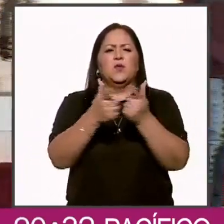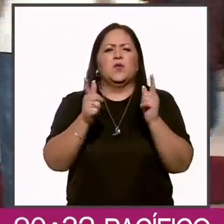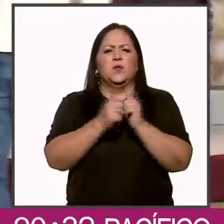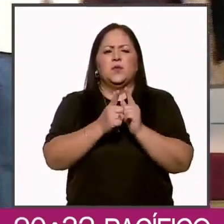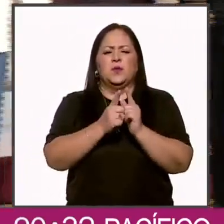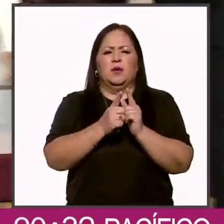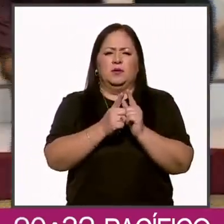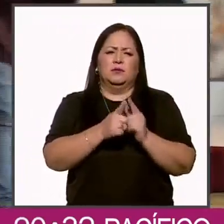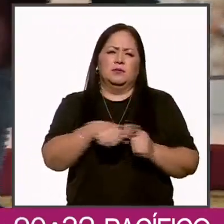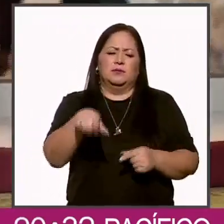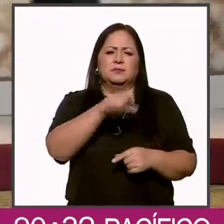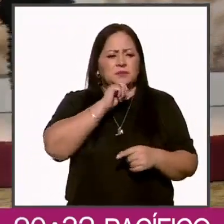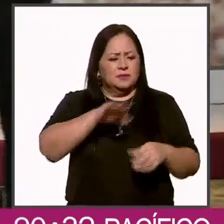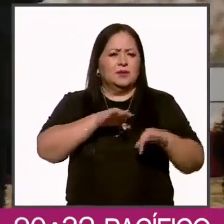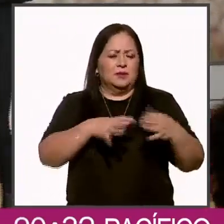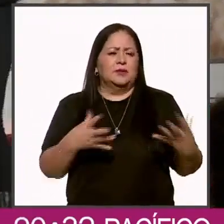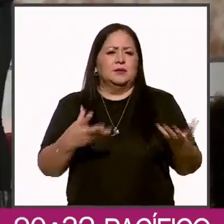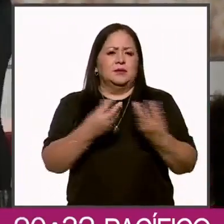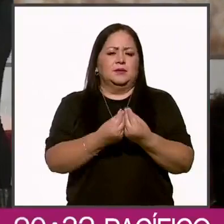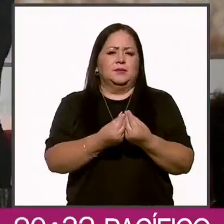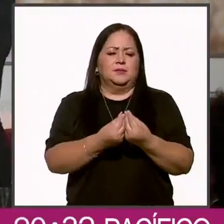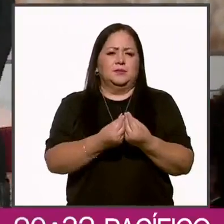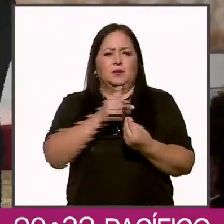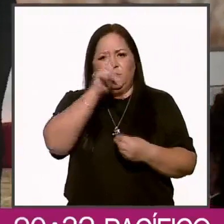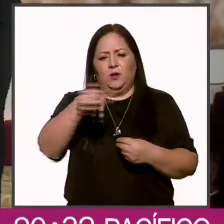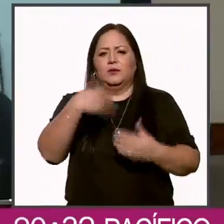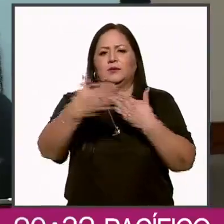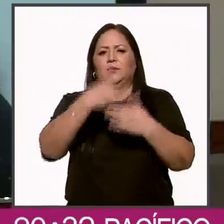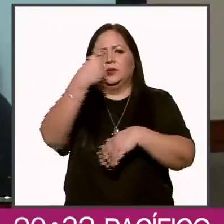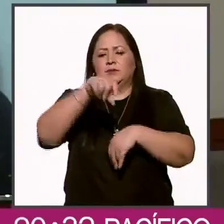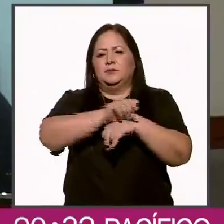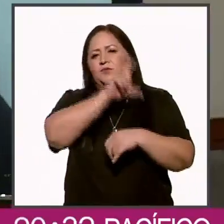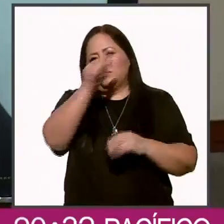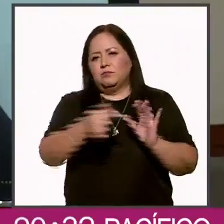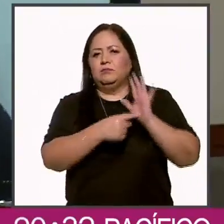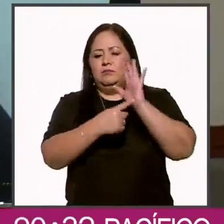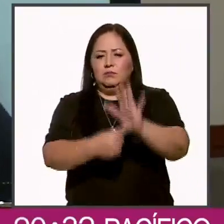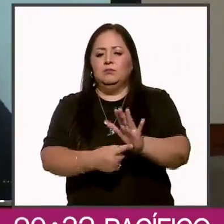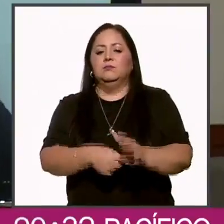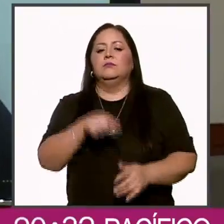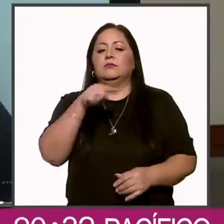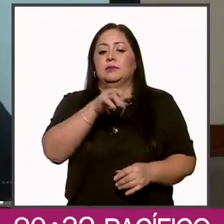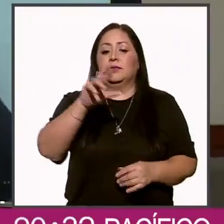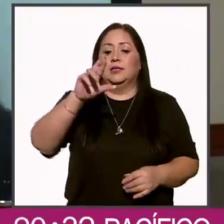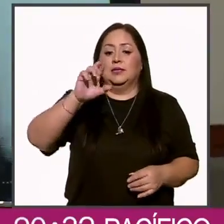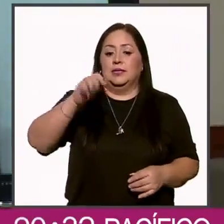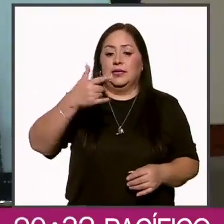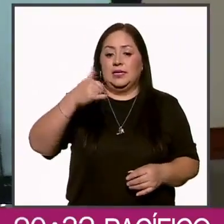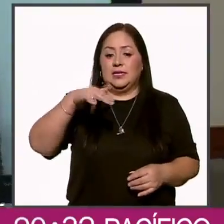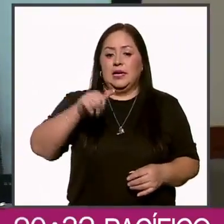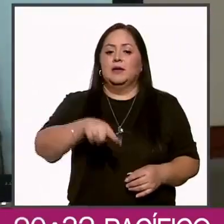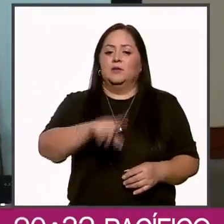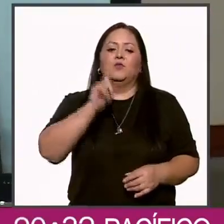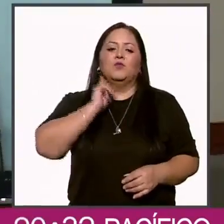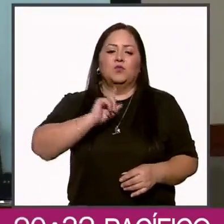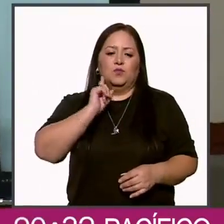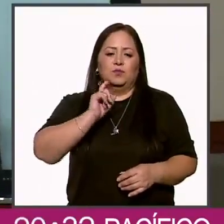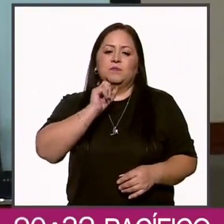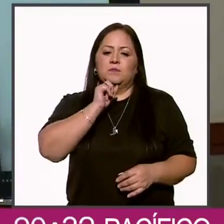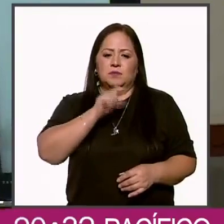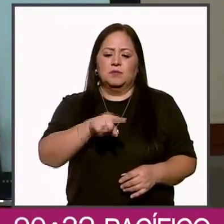de notables que será presentado la próxima semana, Regina Orozco, Estela Damián.